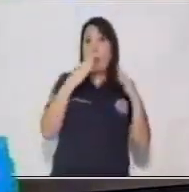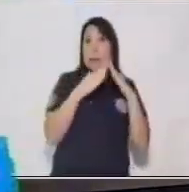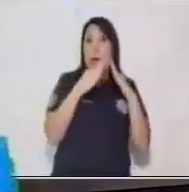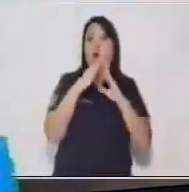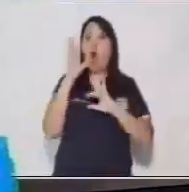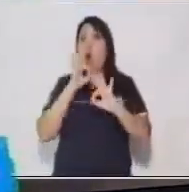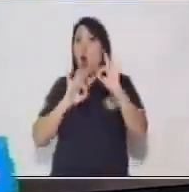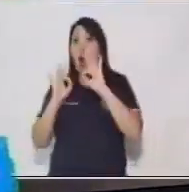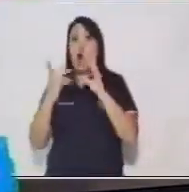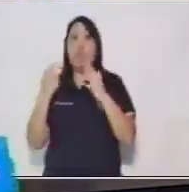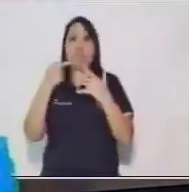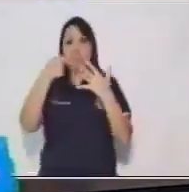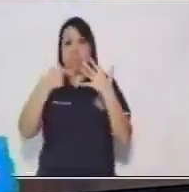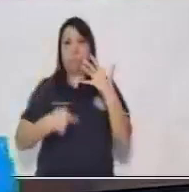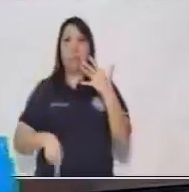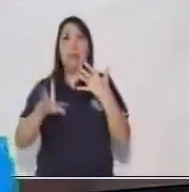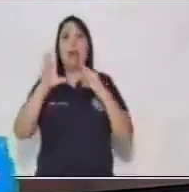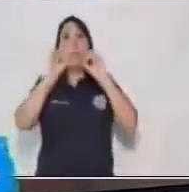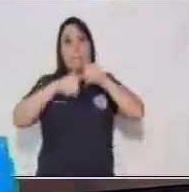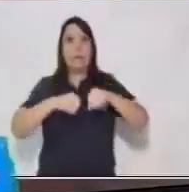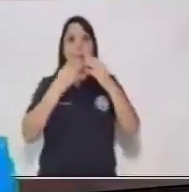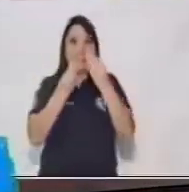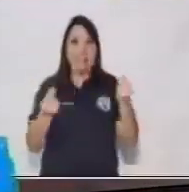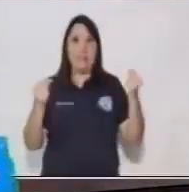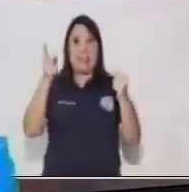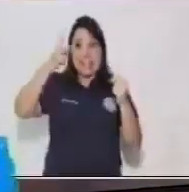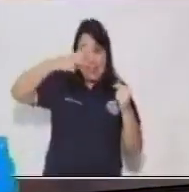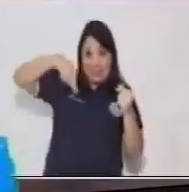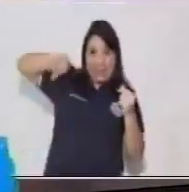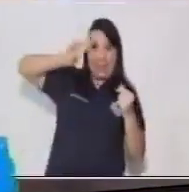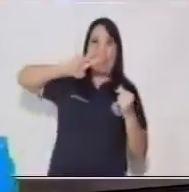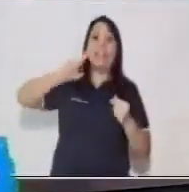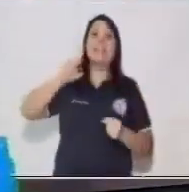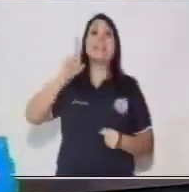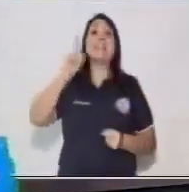resolver estos diagramas circulares.